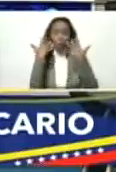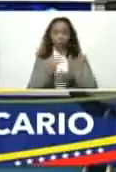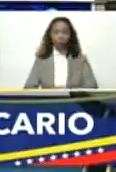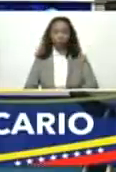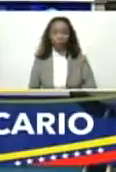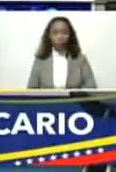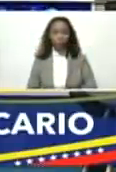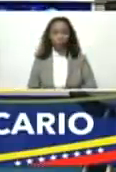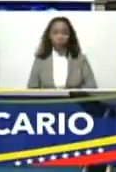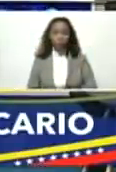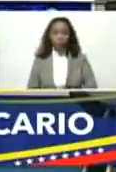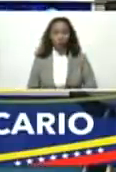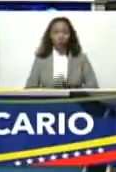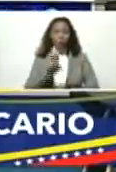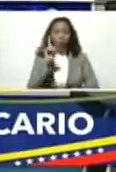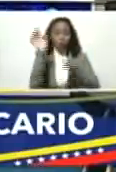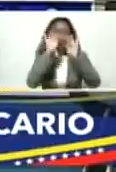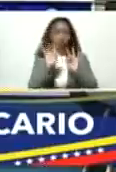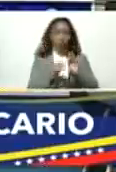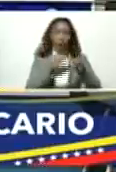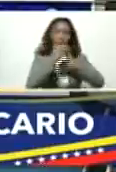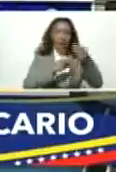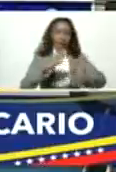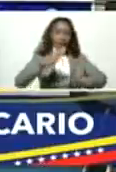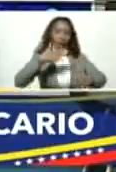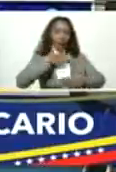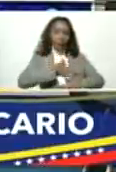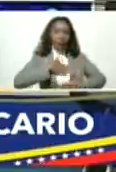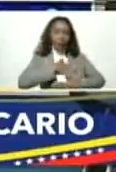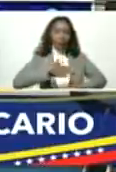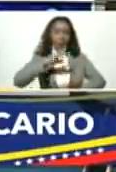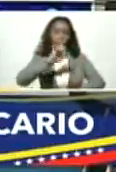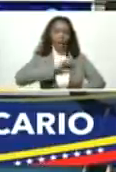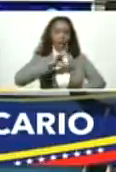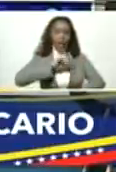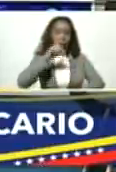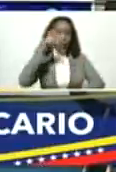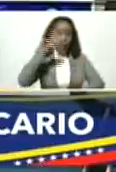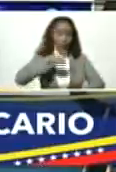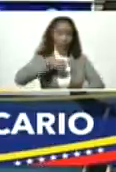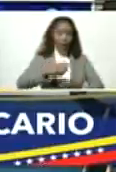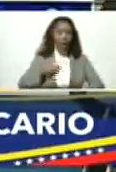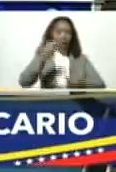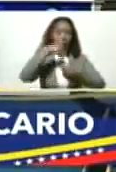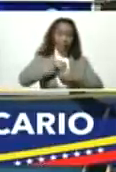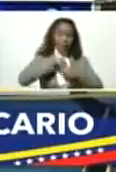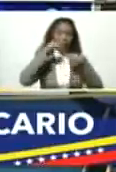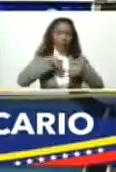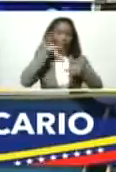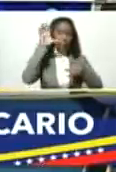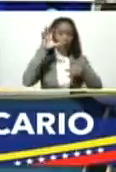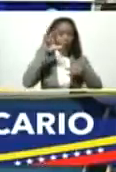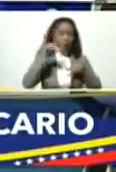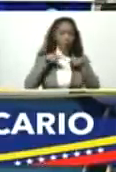Por un lado, satisfacer las necesidades internas en alimentación y aparejado ir paso a paso